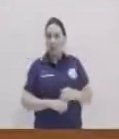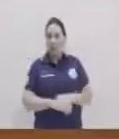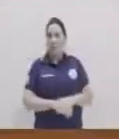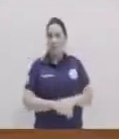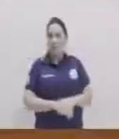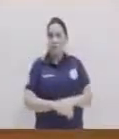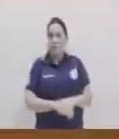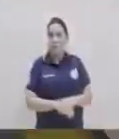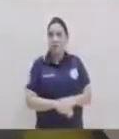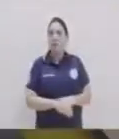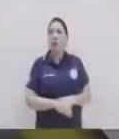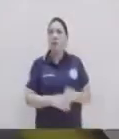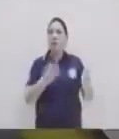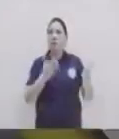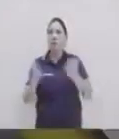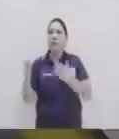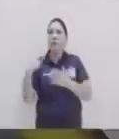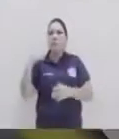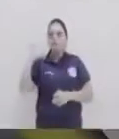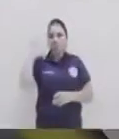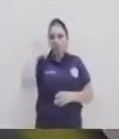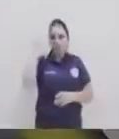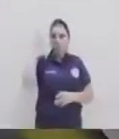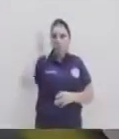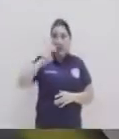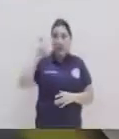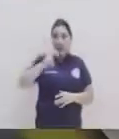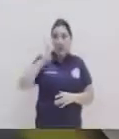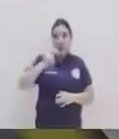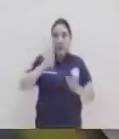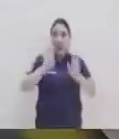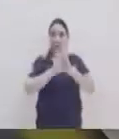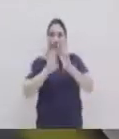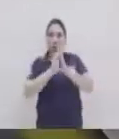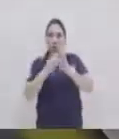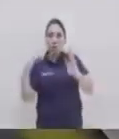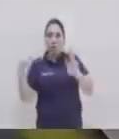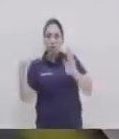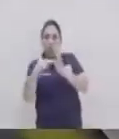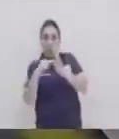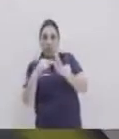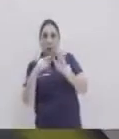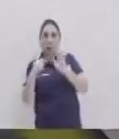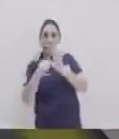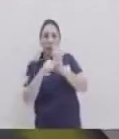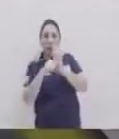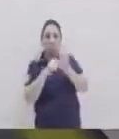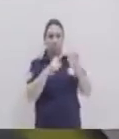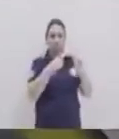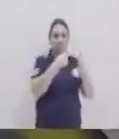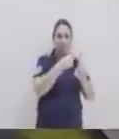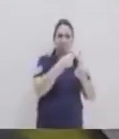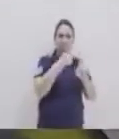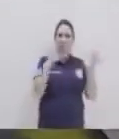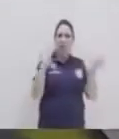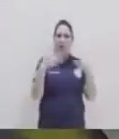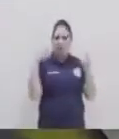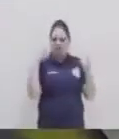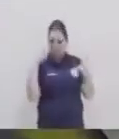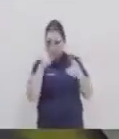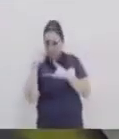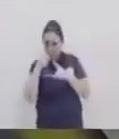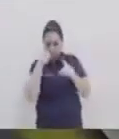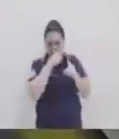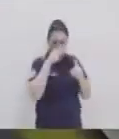profe ¿y a qué se debe esto? porque yo sabía que necesitamos de un lado una carga positiva y una carga negativa pero ahora con los limones ¿cómo podemos